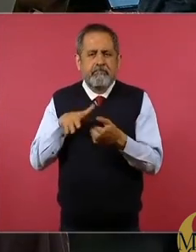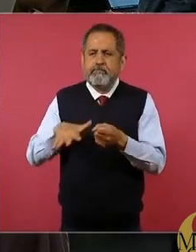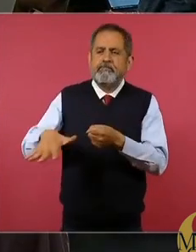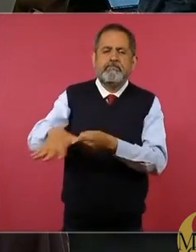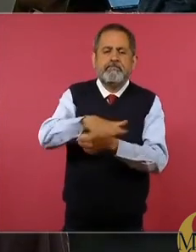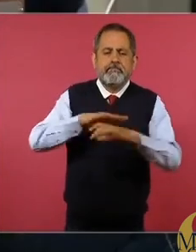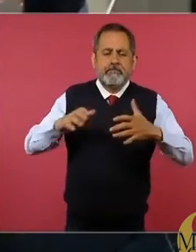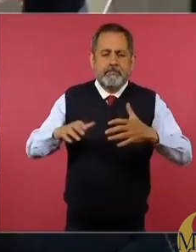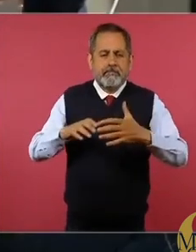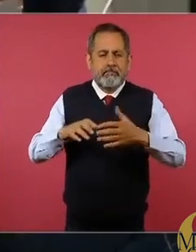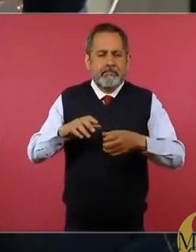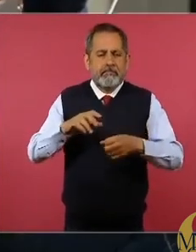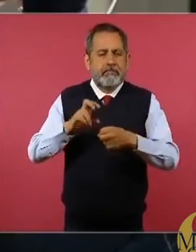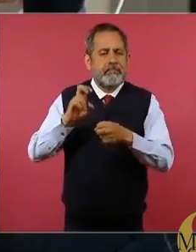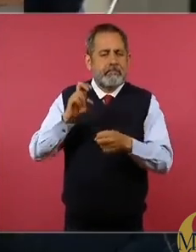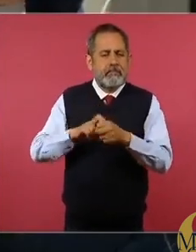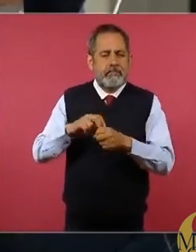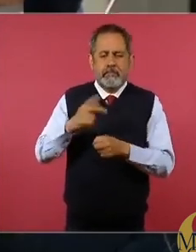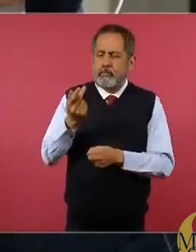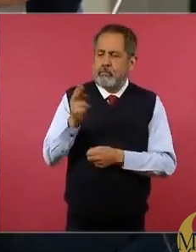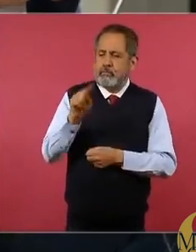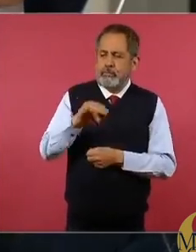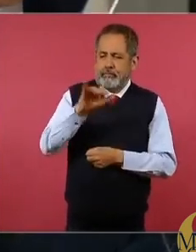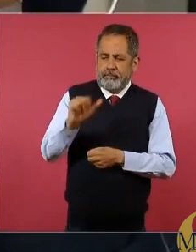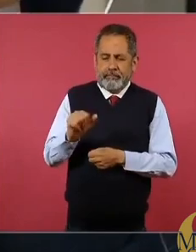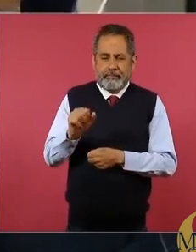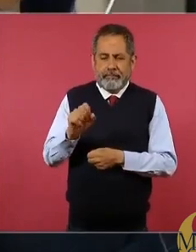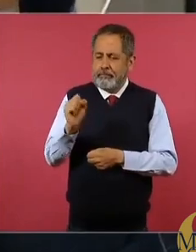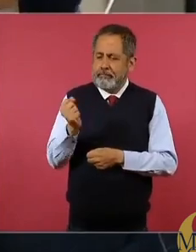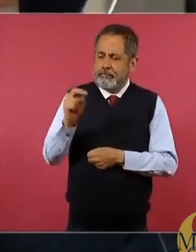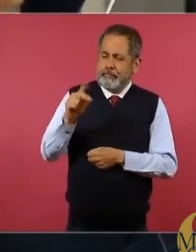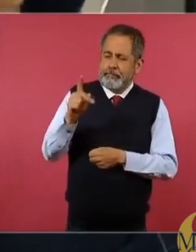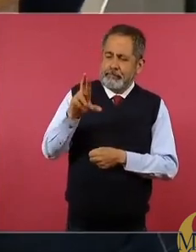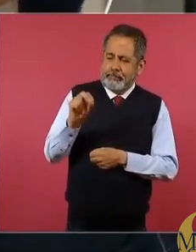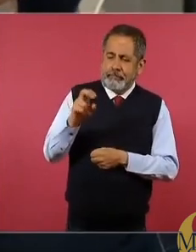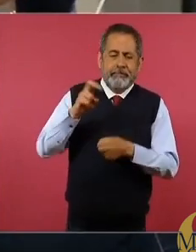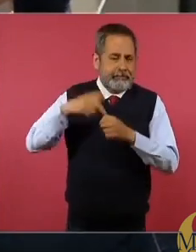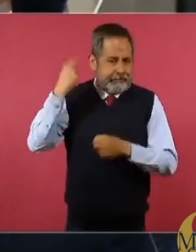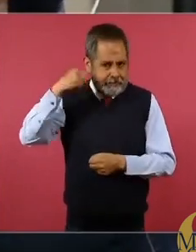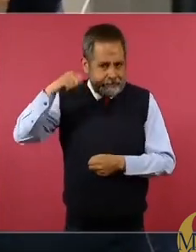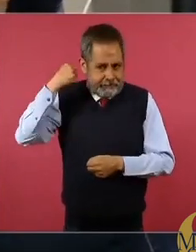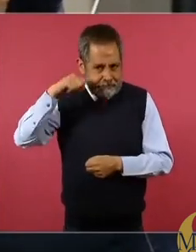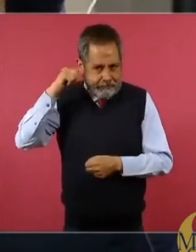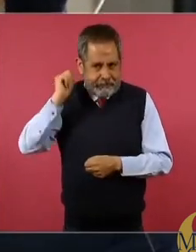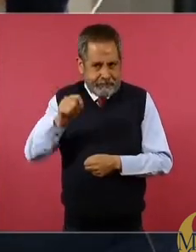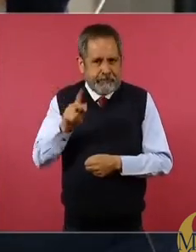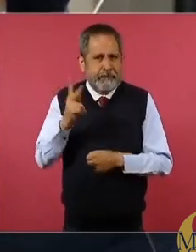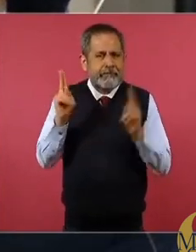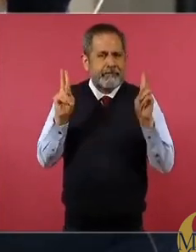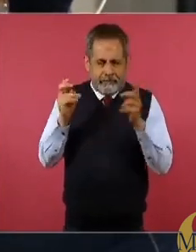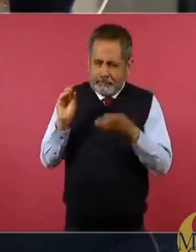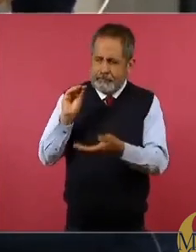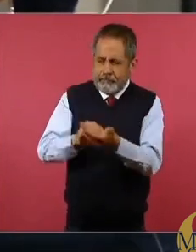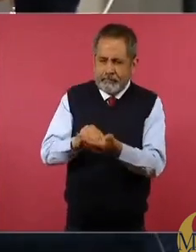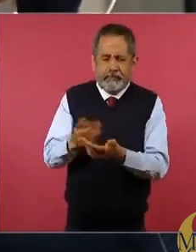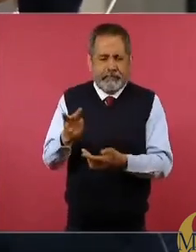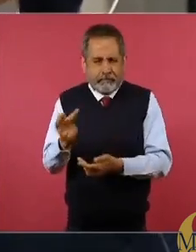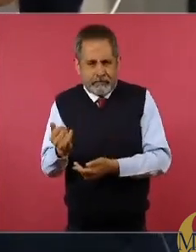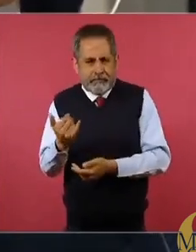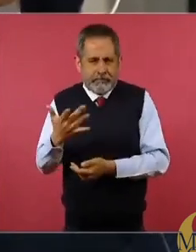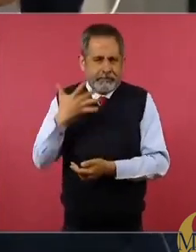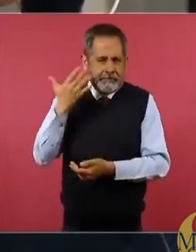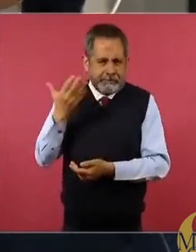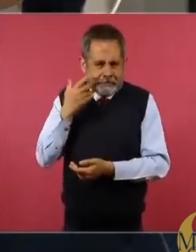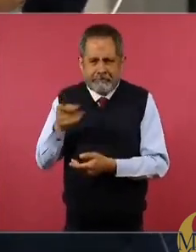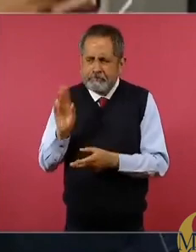Protegida de Guanjá, en la que se encuentra el río San Pedro en Tabasco, el cual contempla el proyecto de perros comunitarios y gatos ferales.